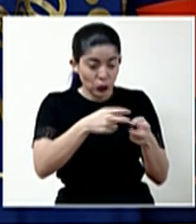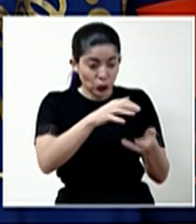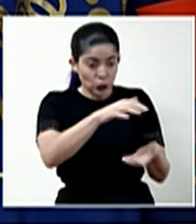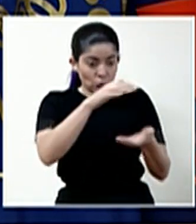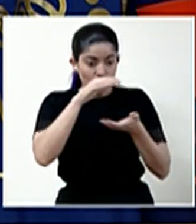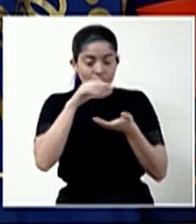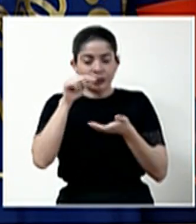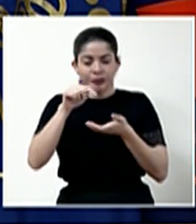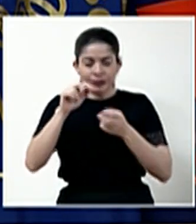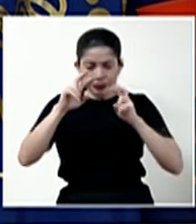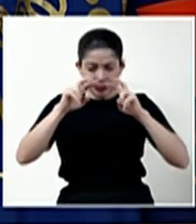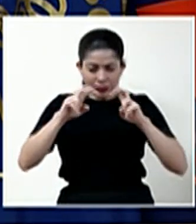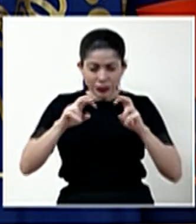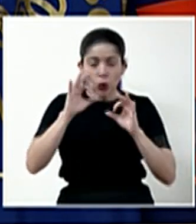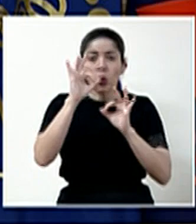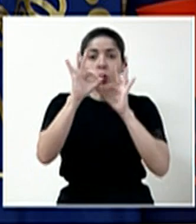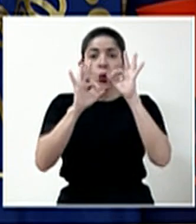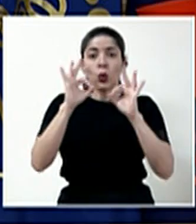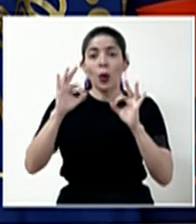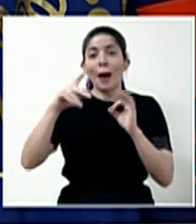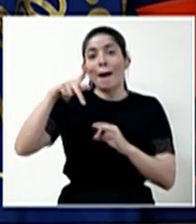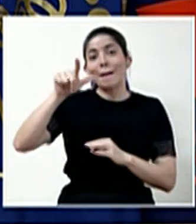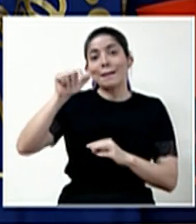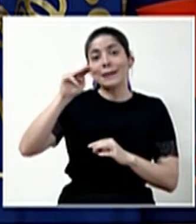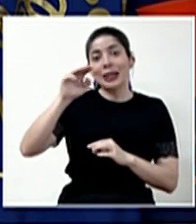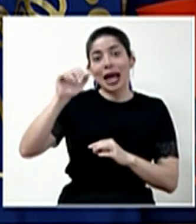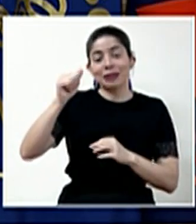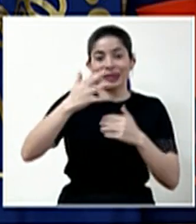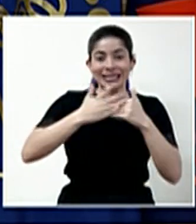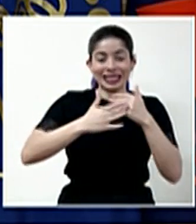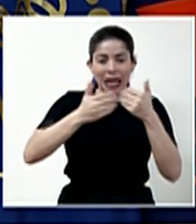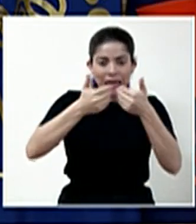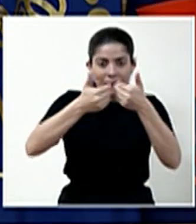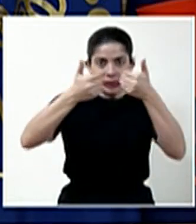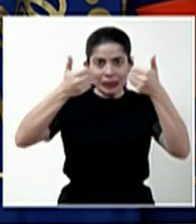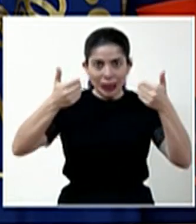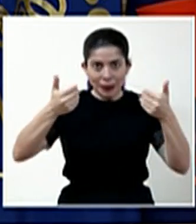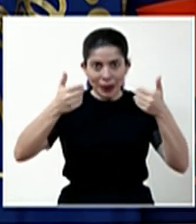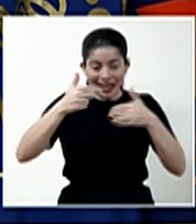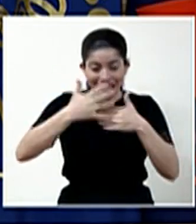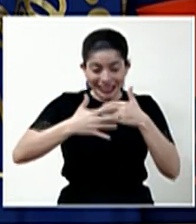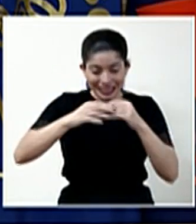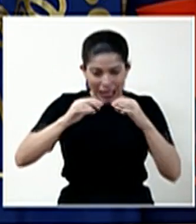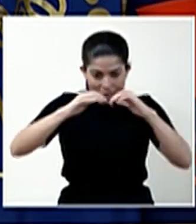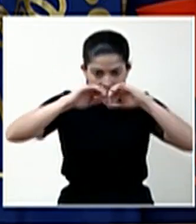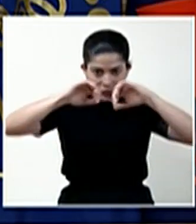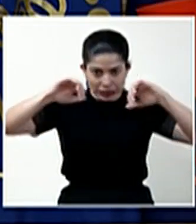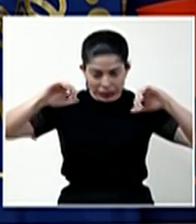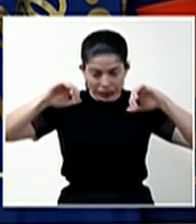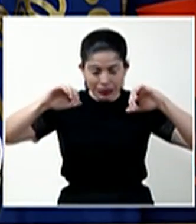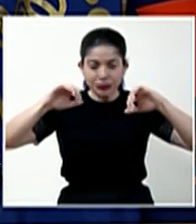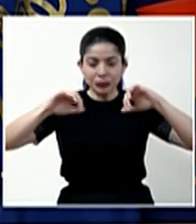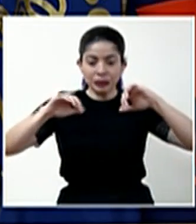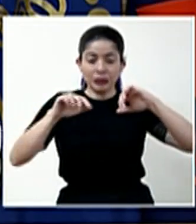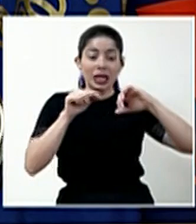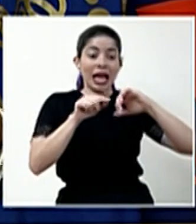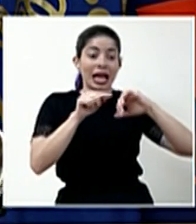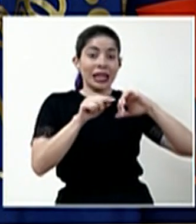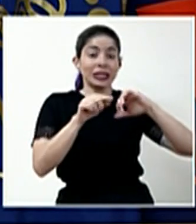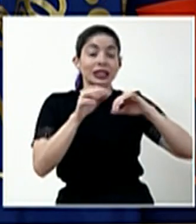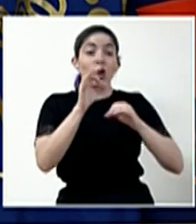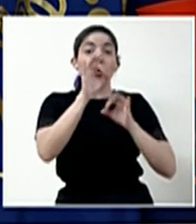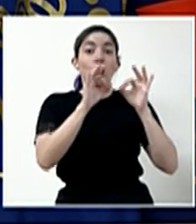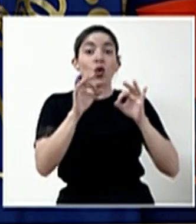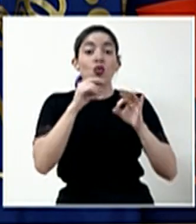el plasma de los glóbulos que contiene la sangre. Esos glóbulos ingresan otra vez a ese paciente